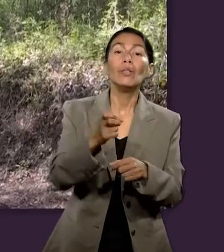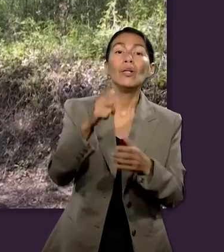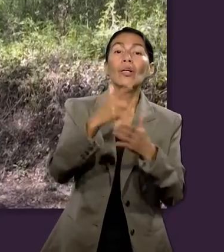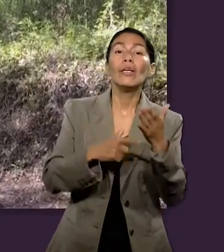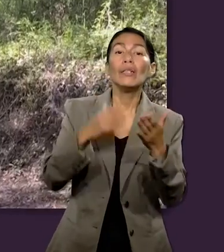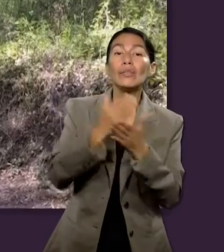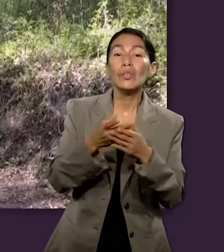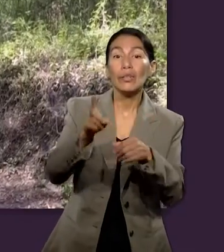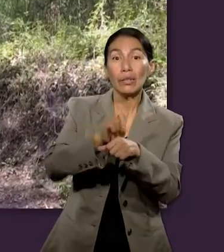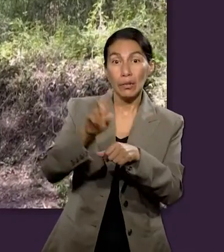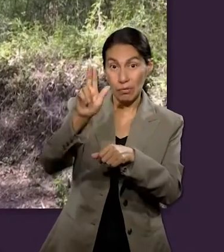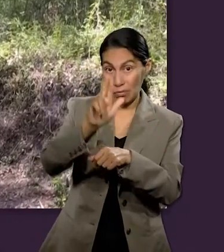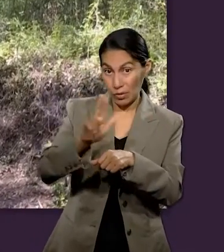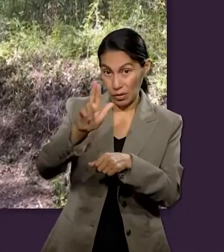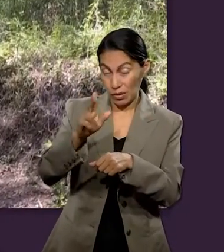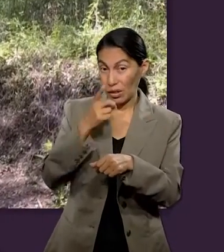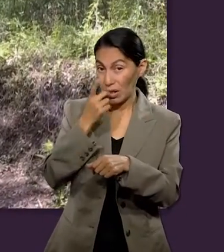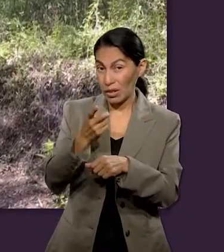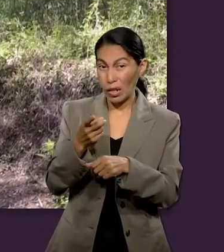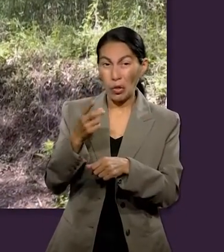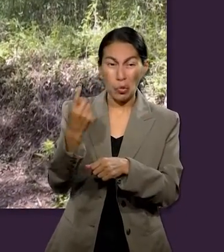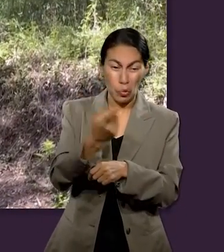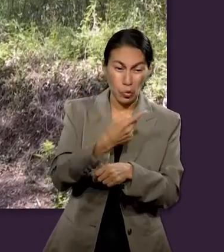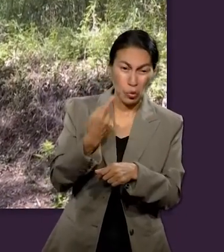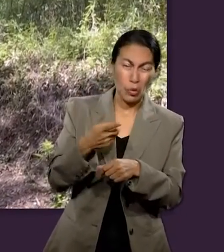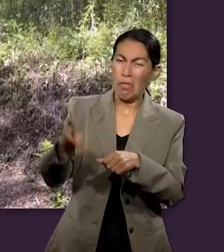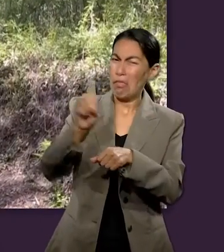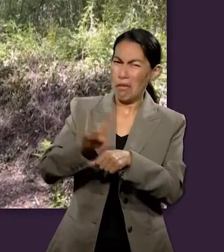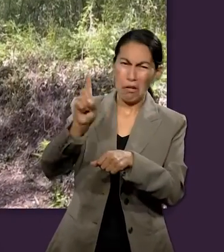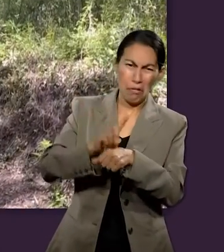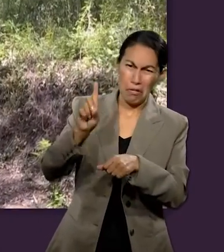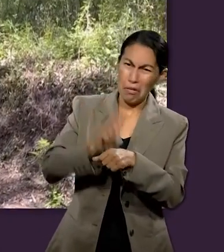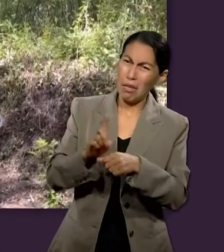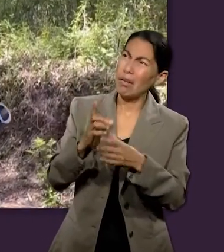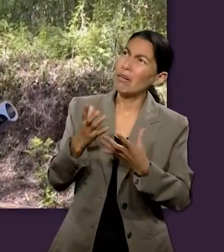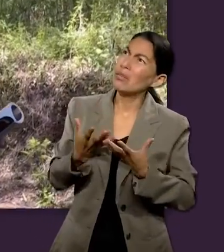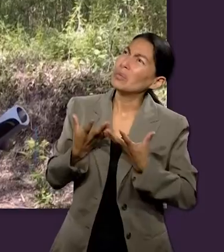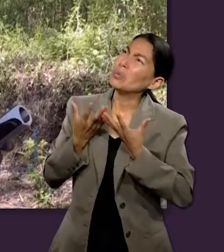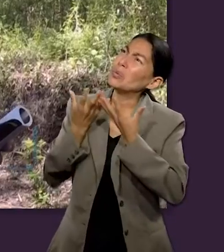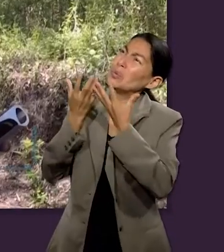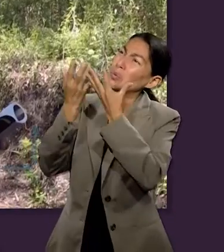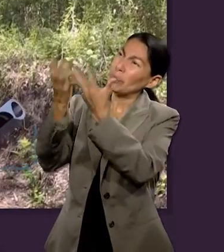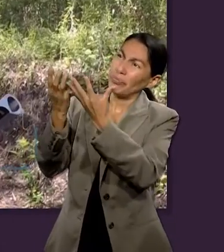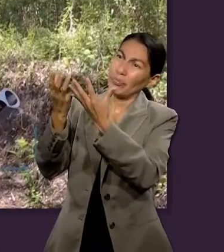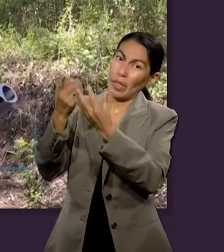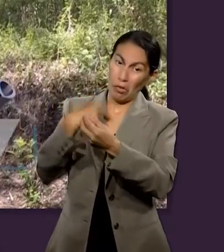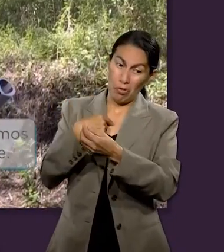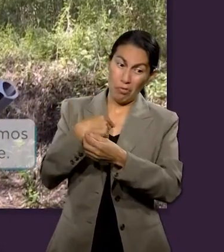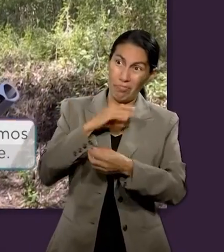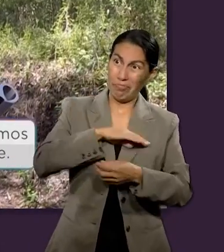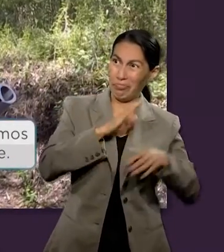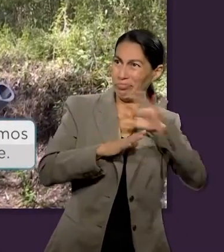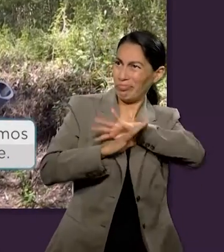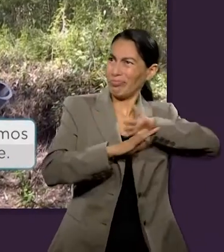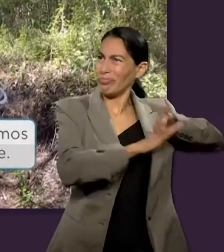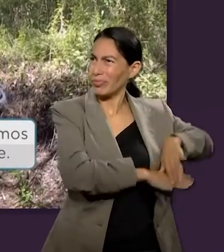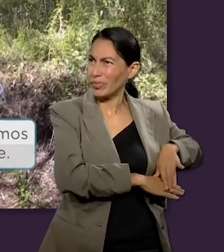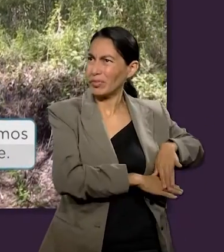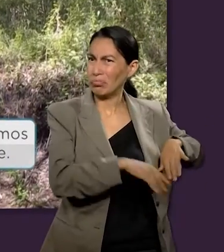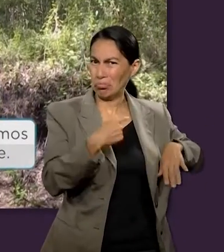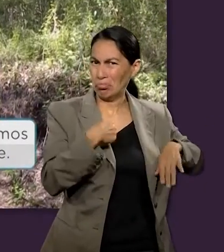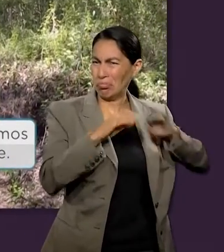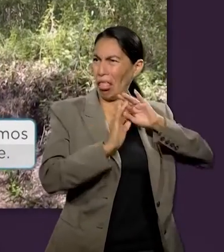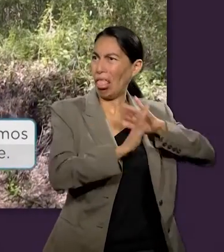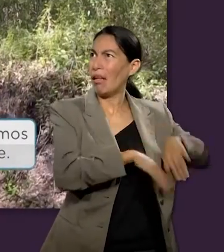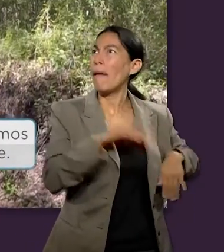diarias de acciones diarias por eso la lección del martes dice al final solo mediante una entrega diaria una muerte